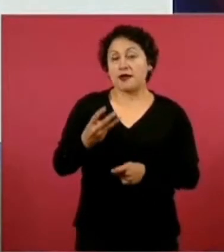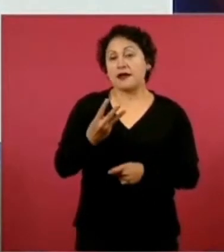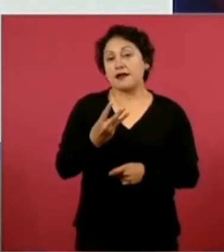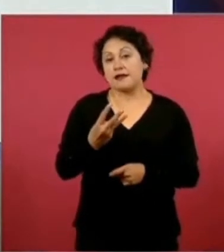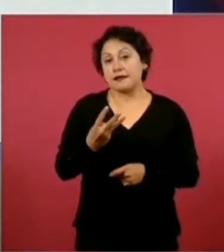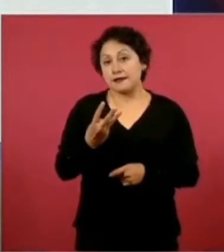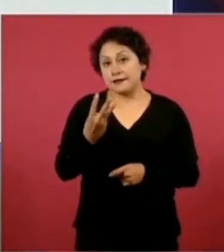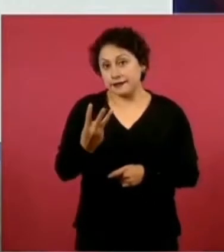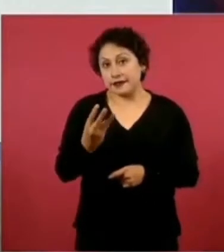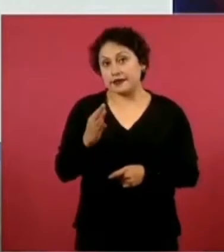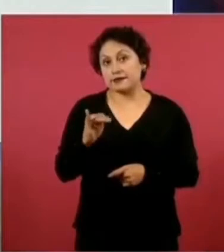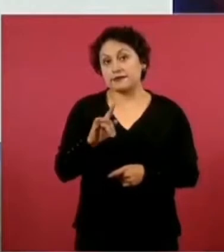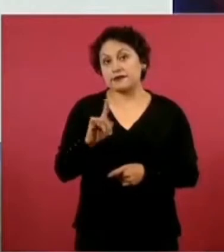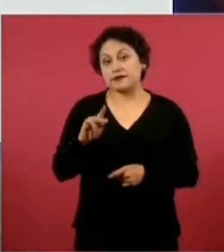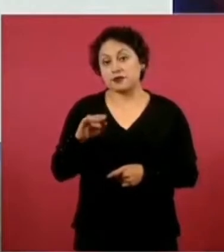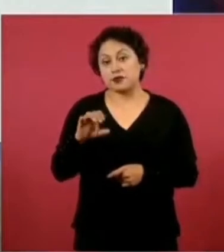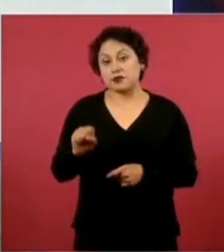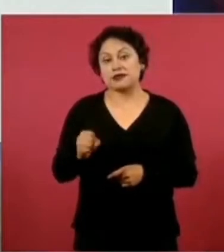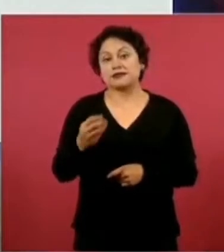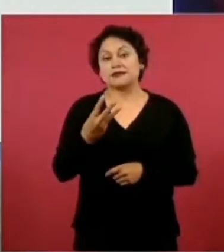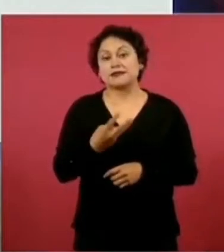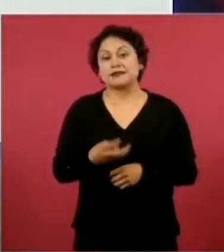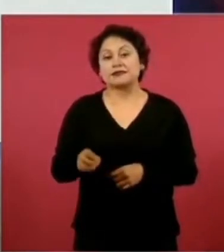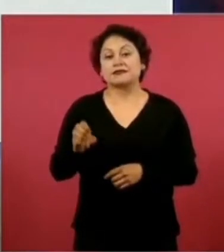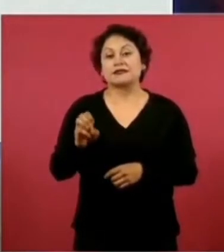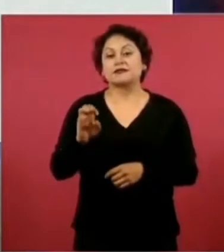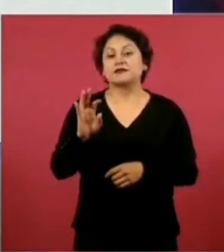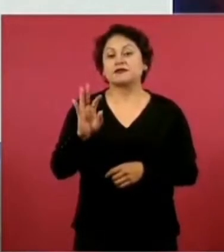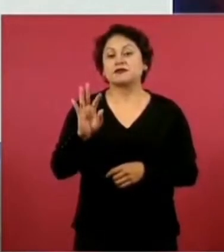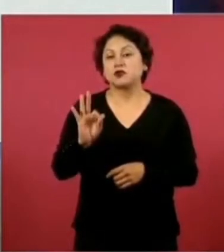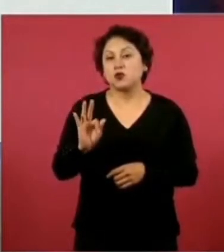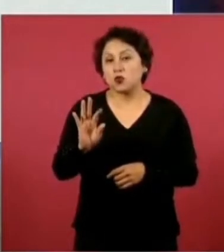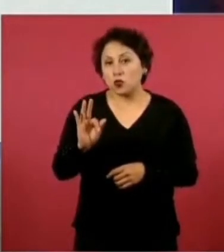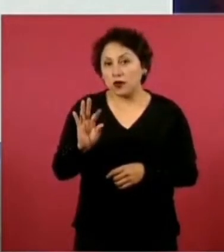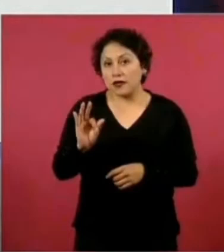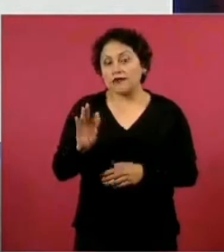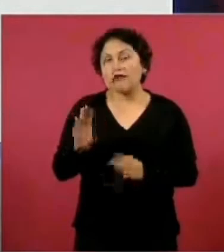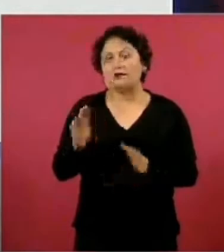341 mil, trescientos cuarenta mil millones de pesos más.